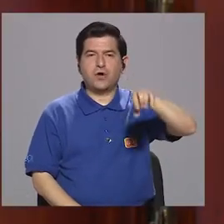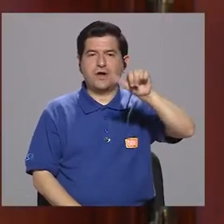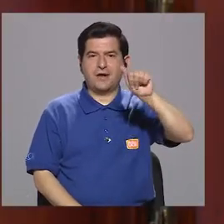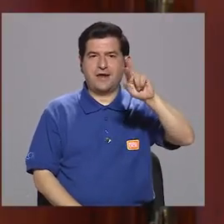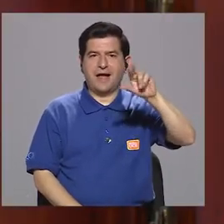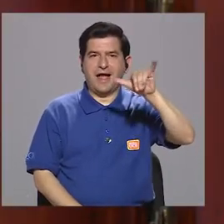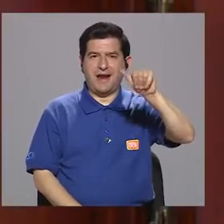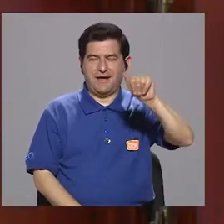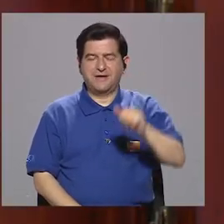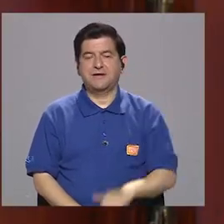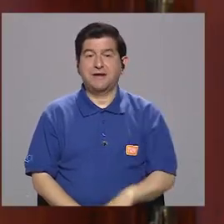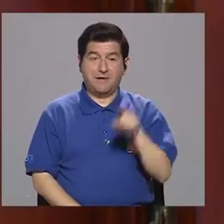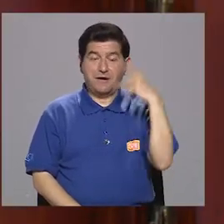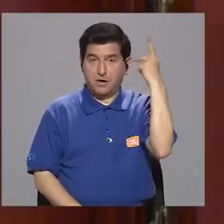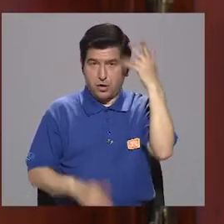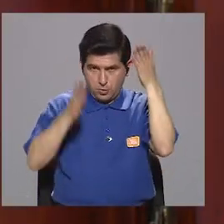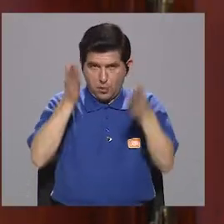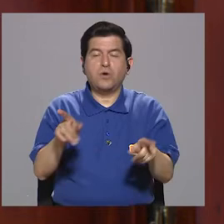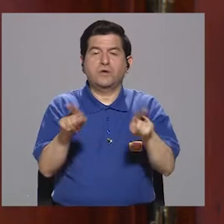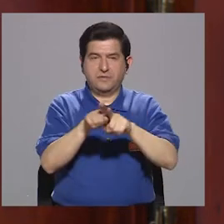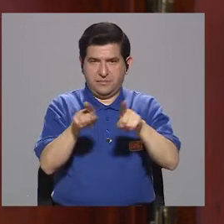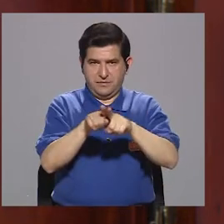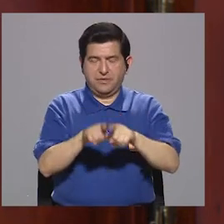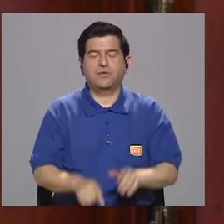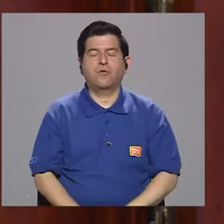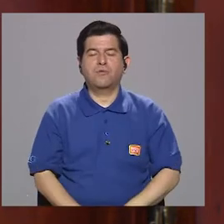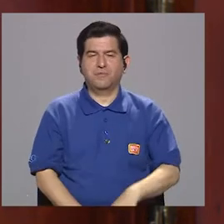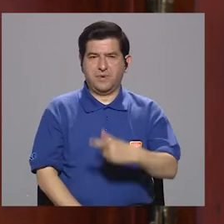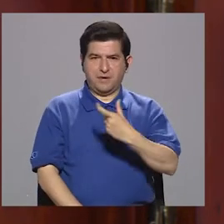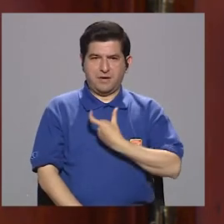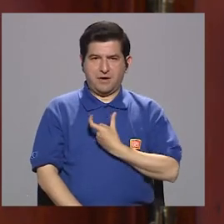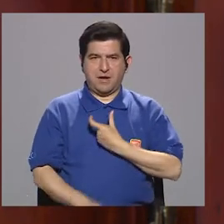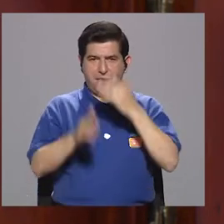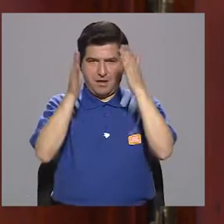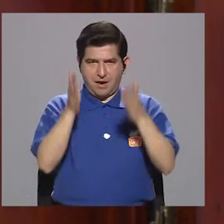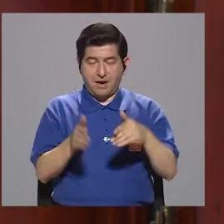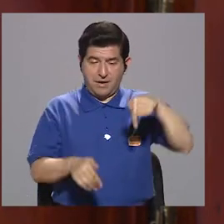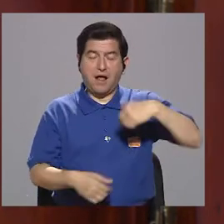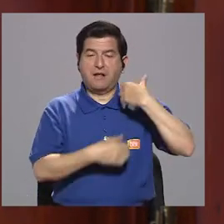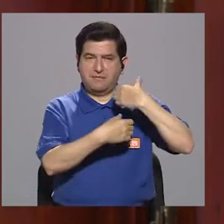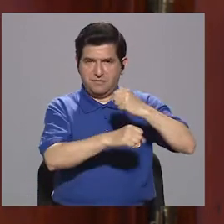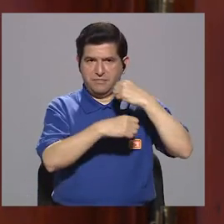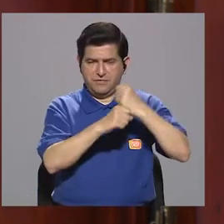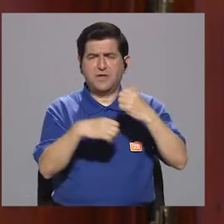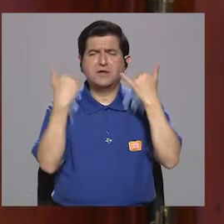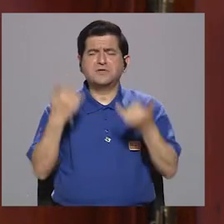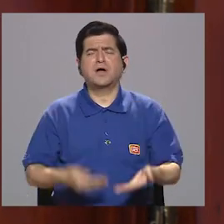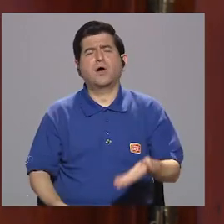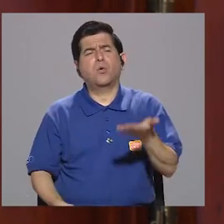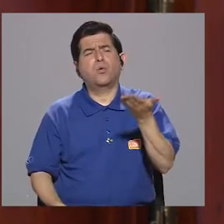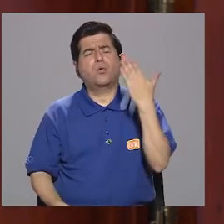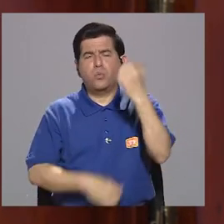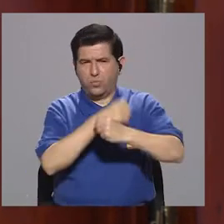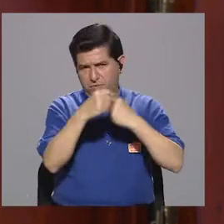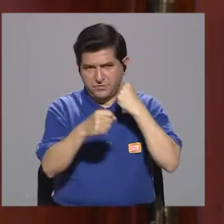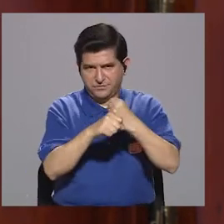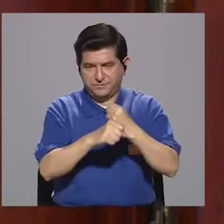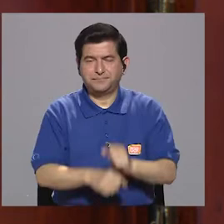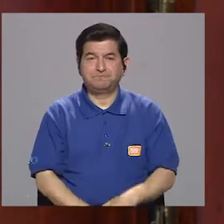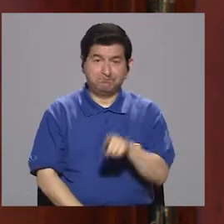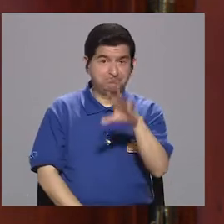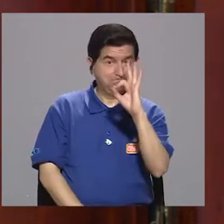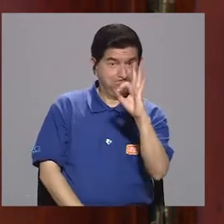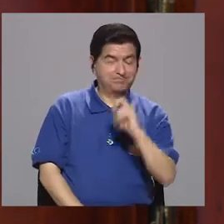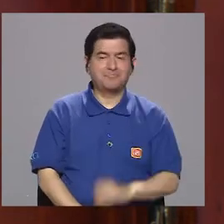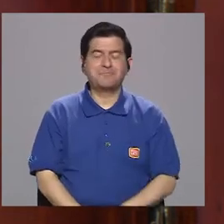Arayamonje, quien es no solamente un político, sino también el alcalde de esta municipalidad desde hace algún tiempo. ¿Qué tal Don